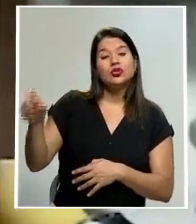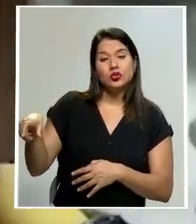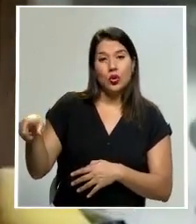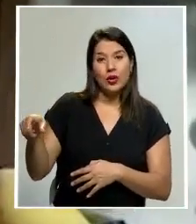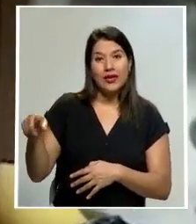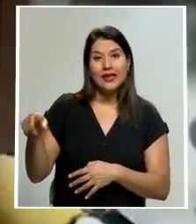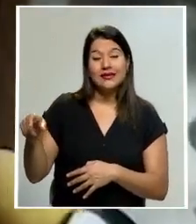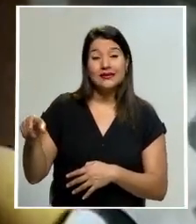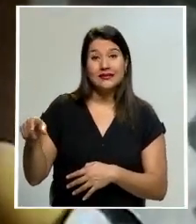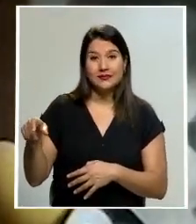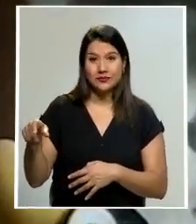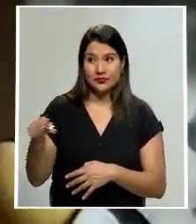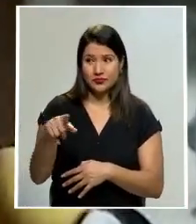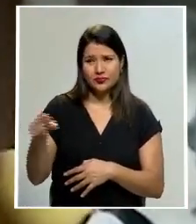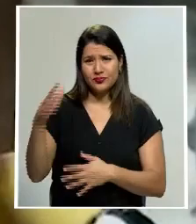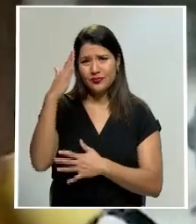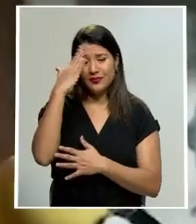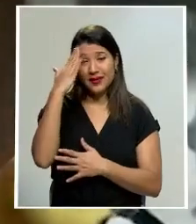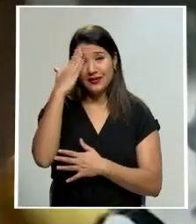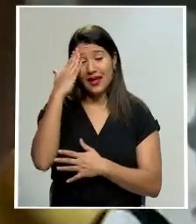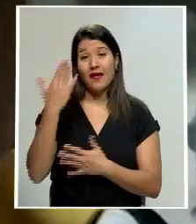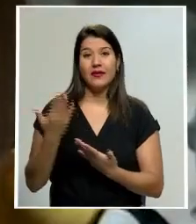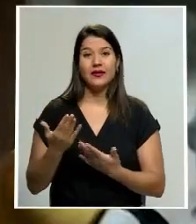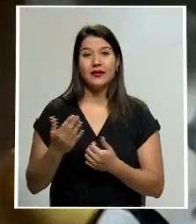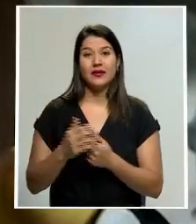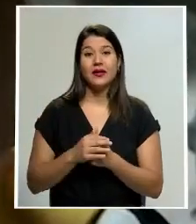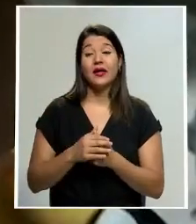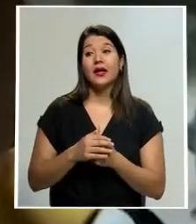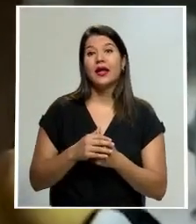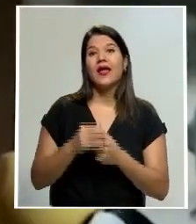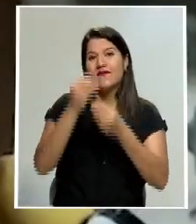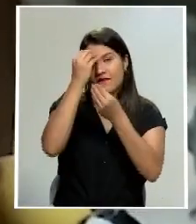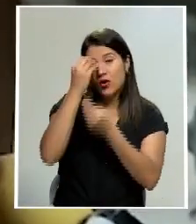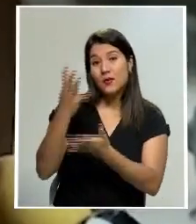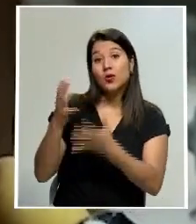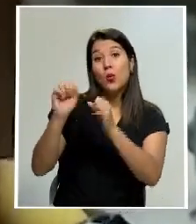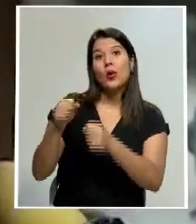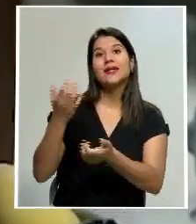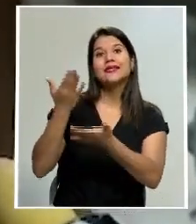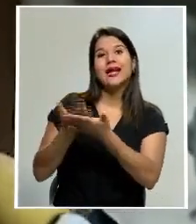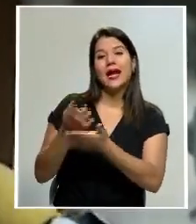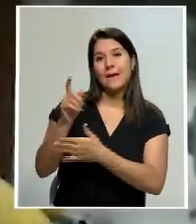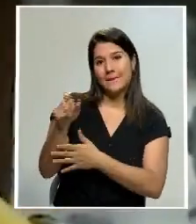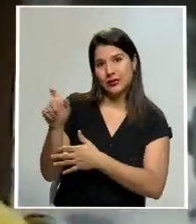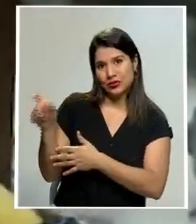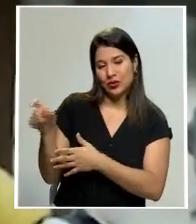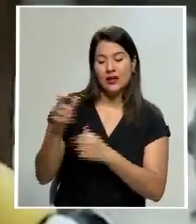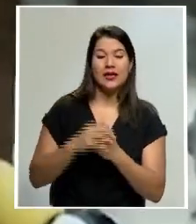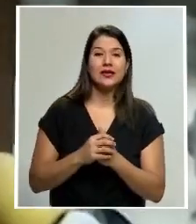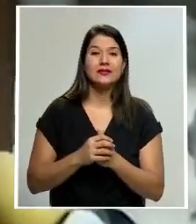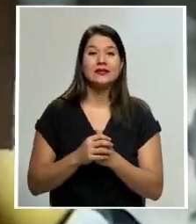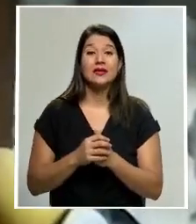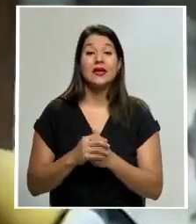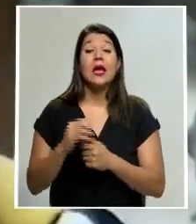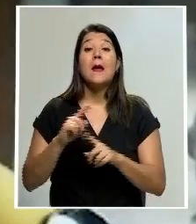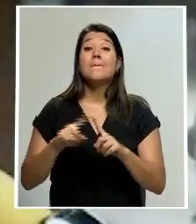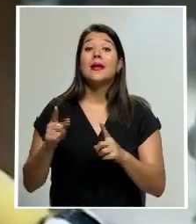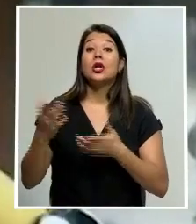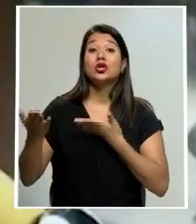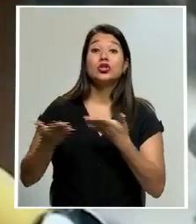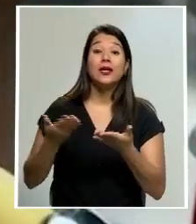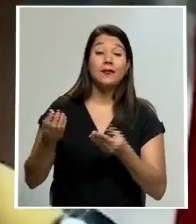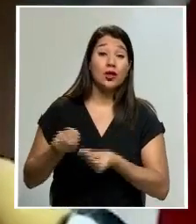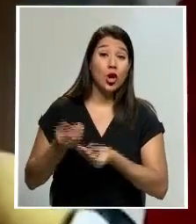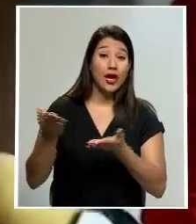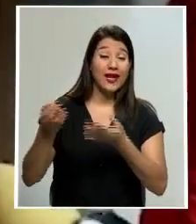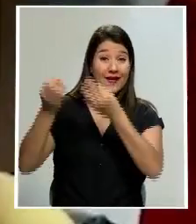través de la prensa, sobre todo, pueda llegar en tiempo directo. Se nos informó por parte de servicios generales